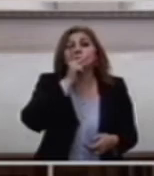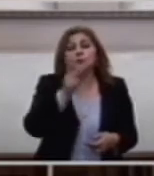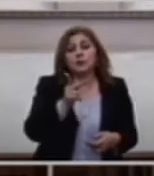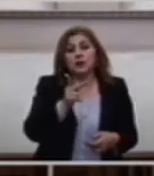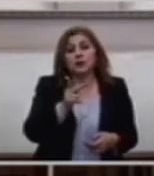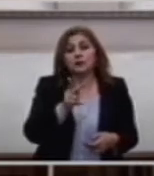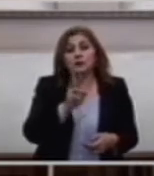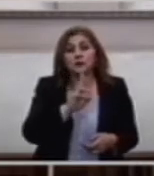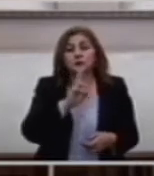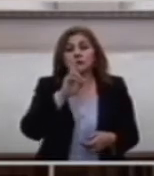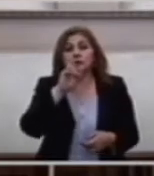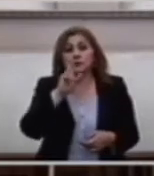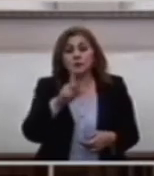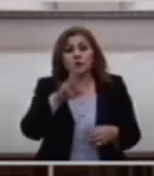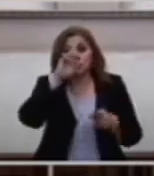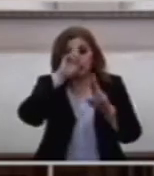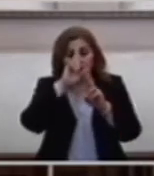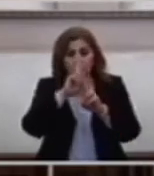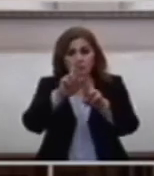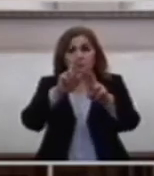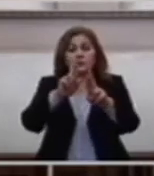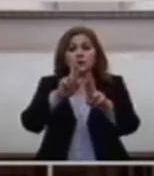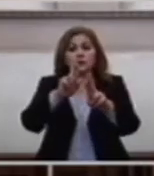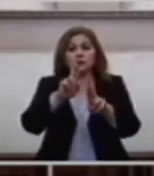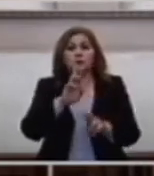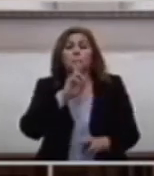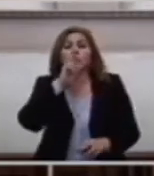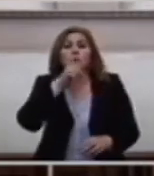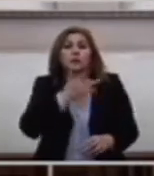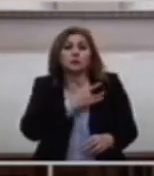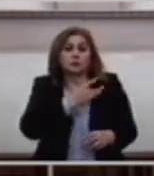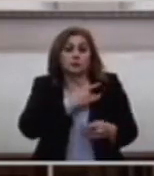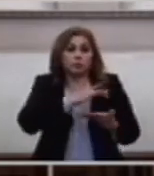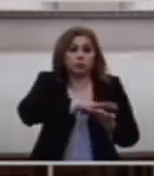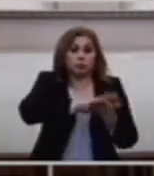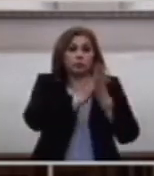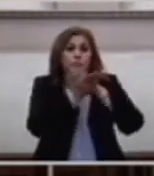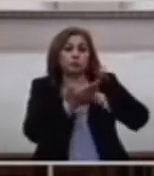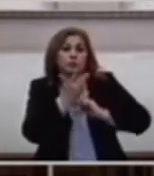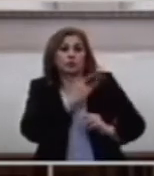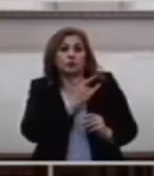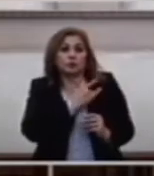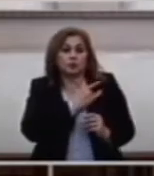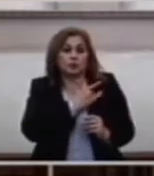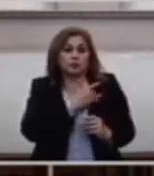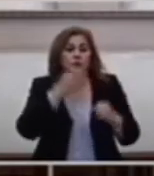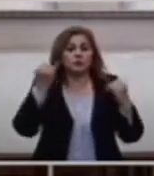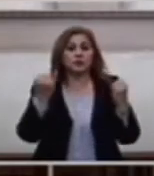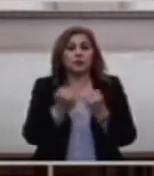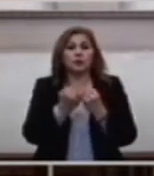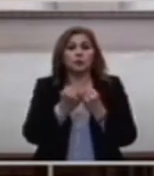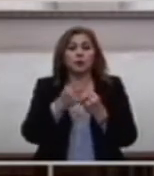lenguaje Un Mejor Corazón Que como Tomás